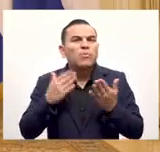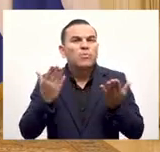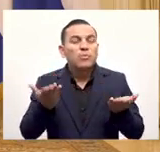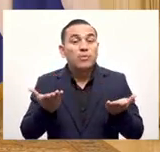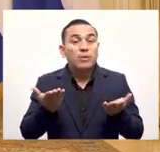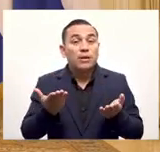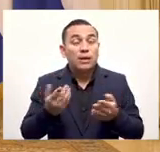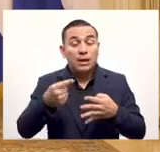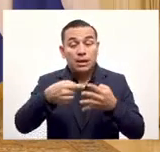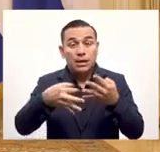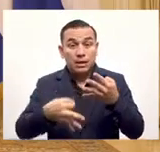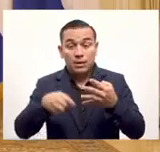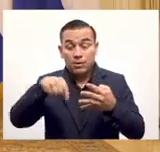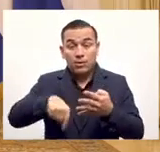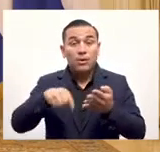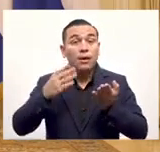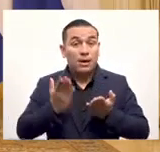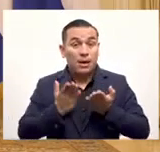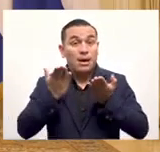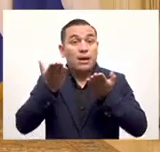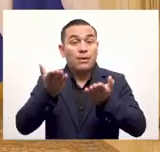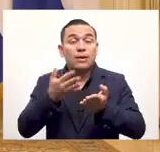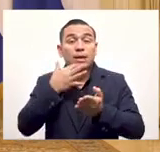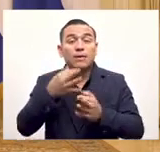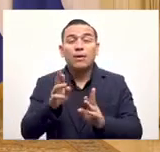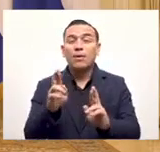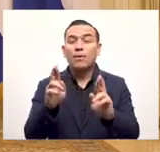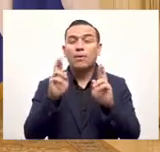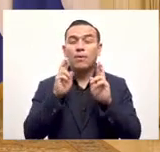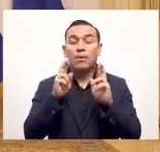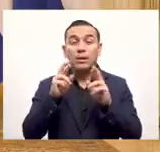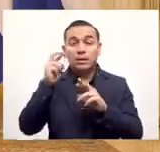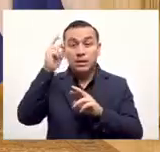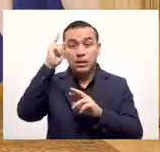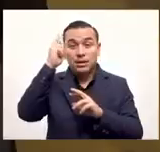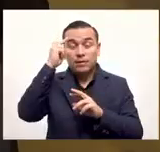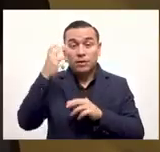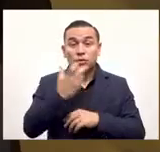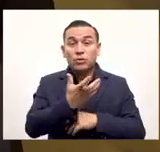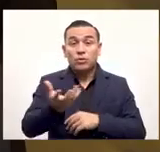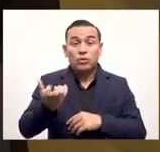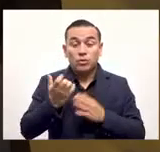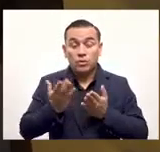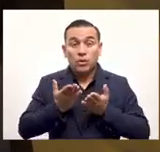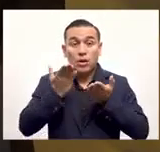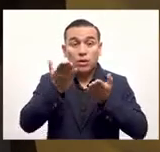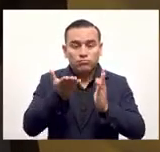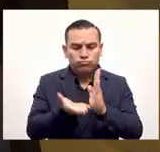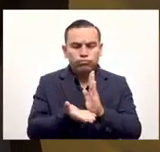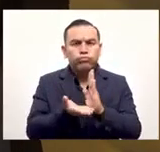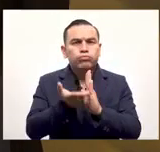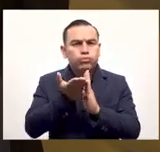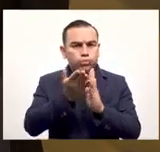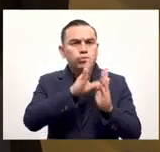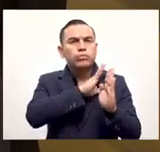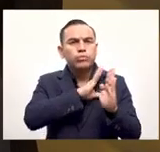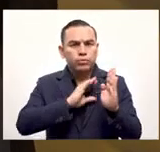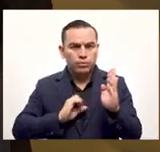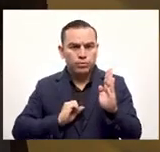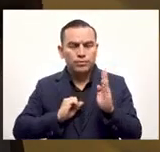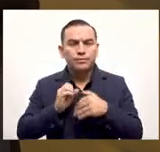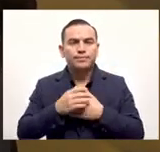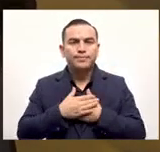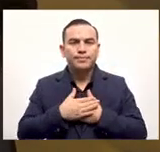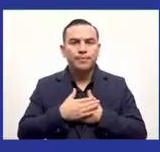por esta ley, todo lo contrario. Habrán muchos beneficiados y esperamos que sea una de las tantas cosas que nos ayuden a sacar adelante a nuestro país.